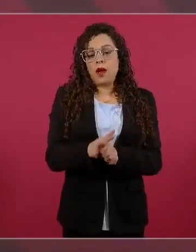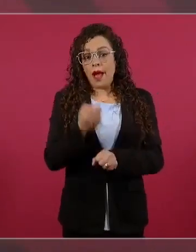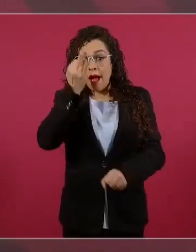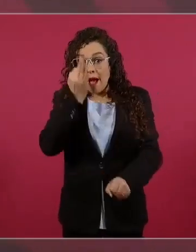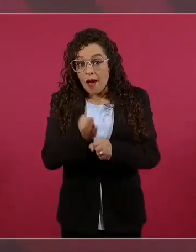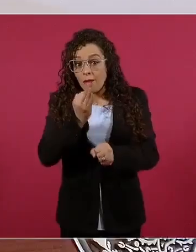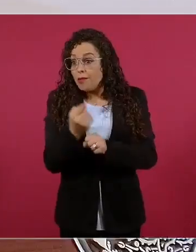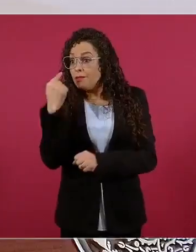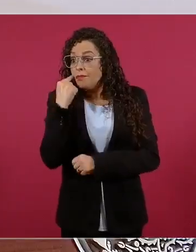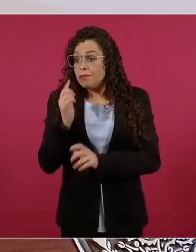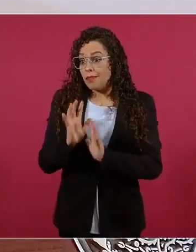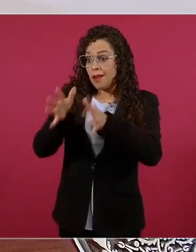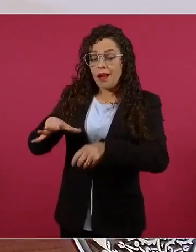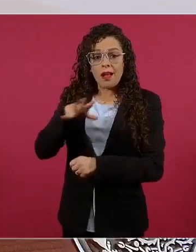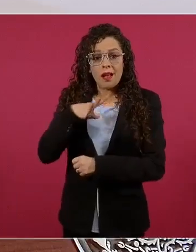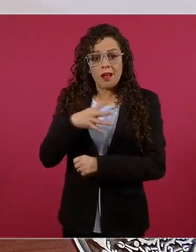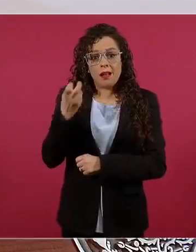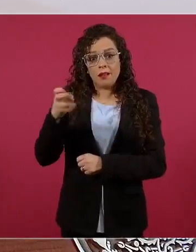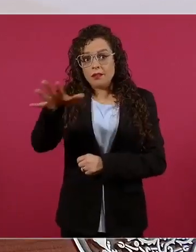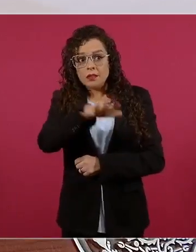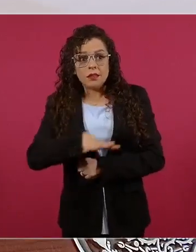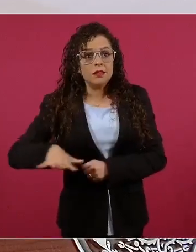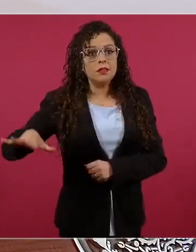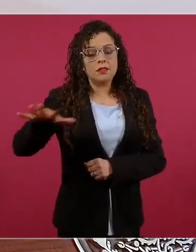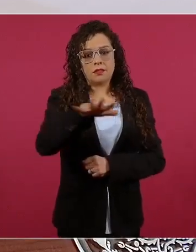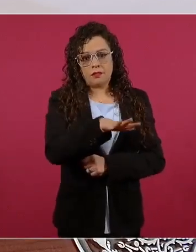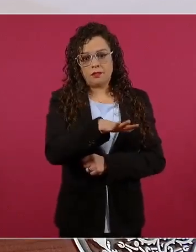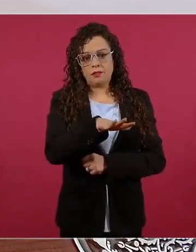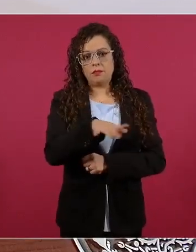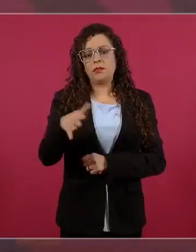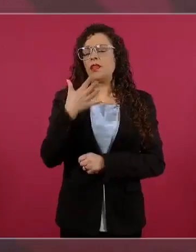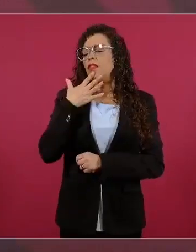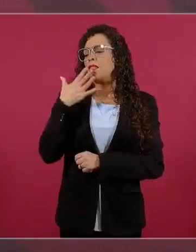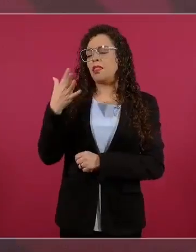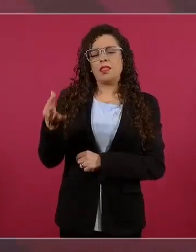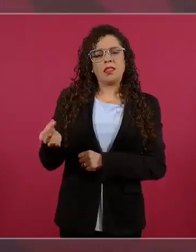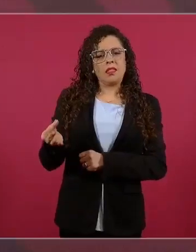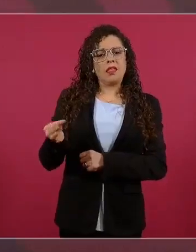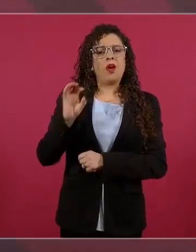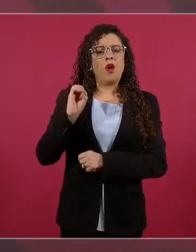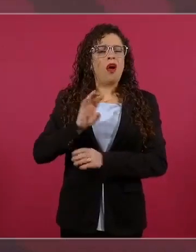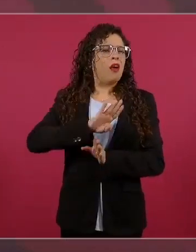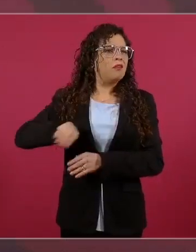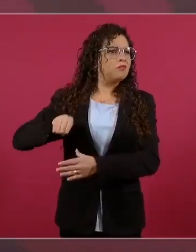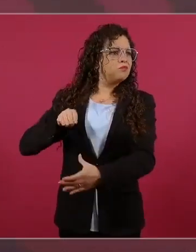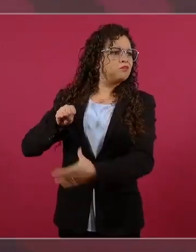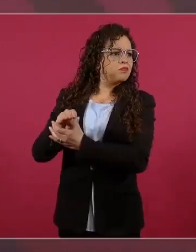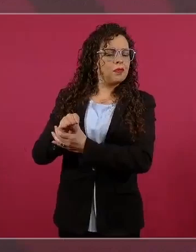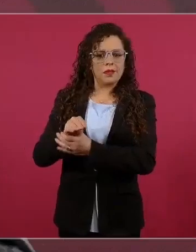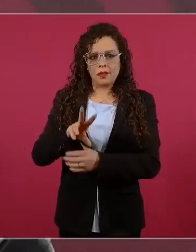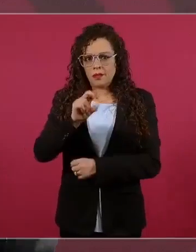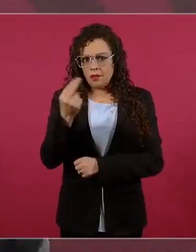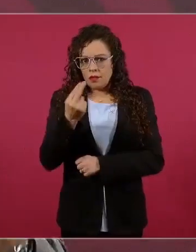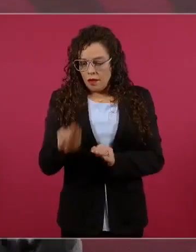soslayar los problemas, enfrentarlos y